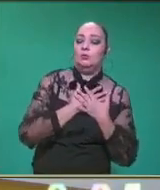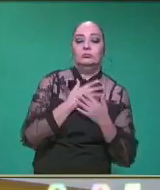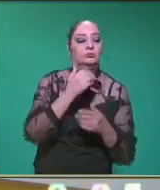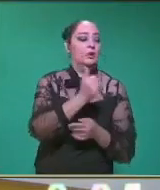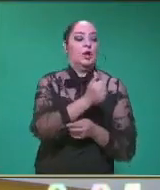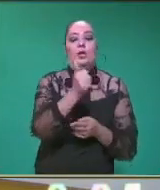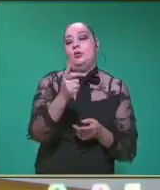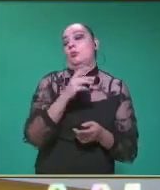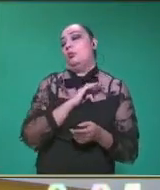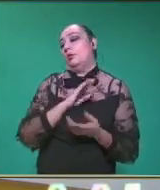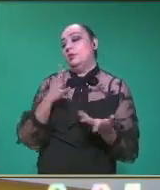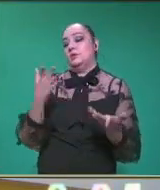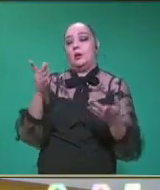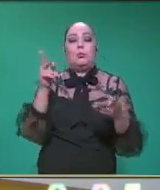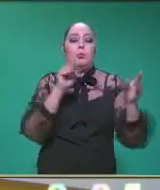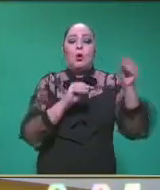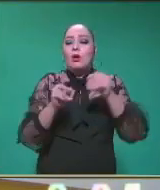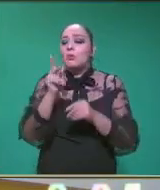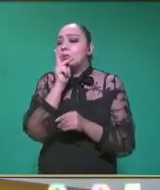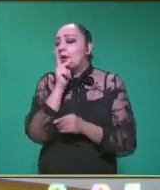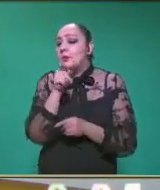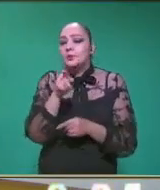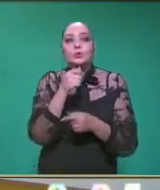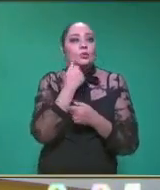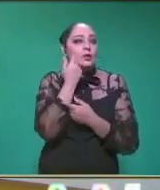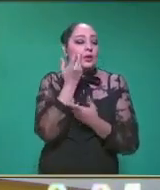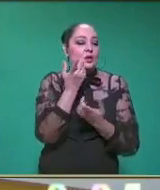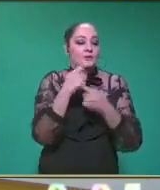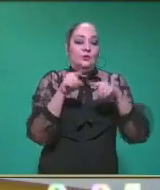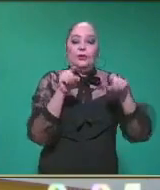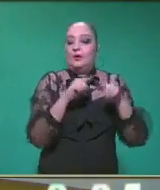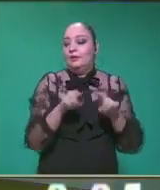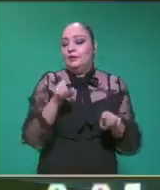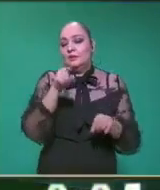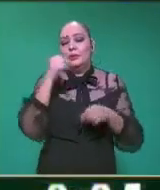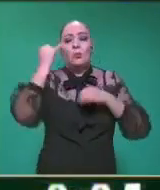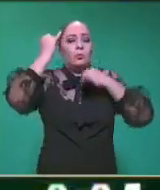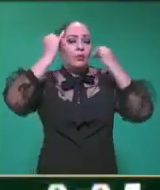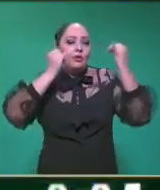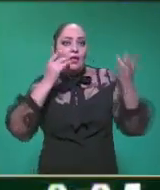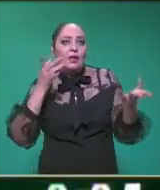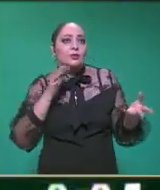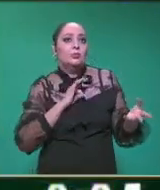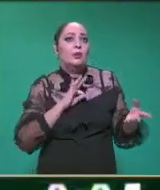este dado y puede ser efectividad y puede ser con diferentes palabras que ustedes quieran.